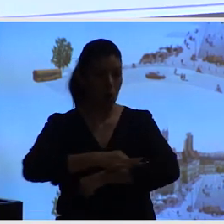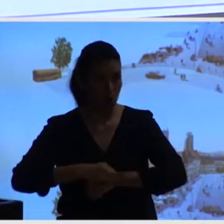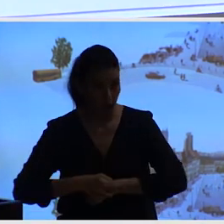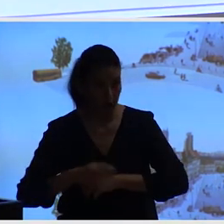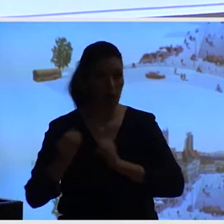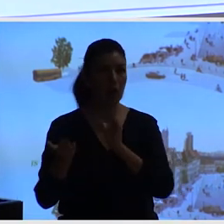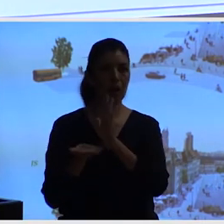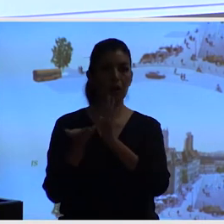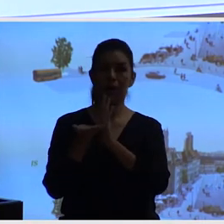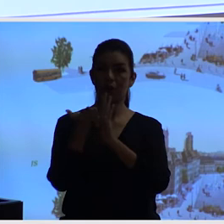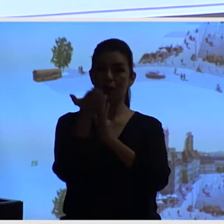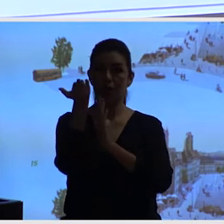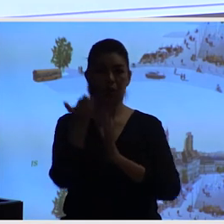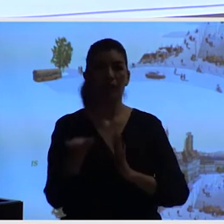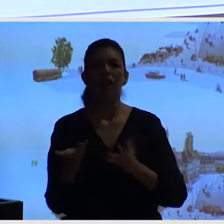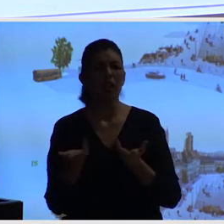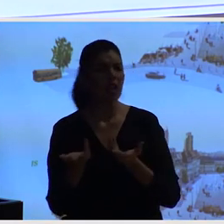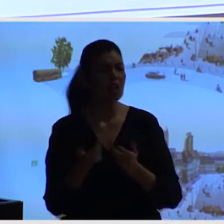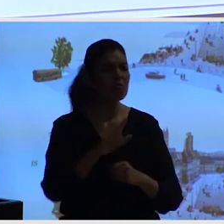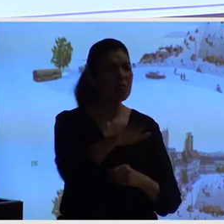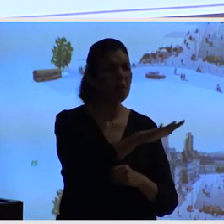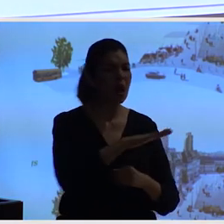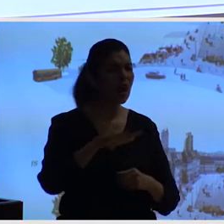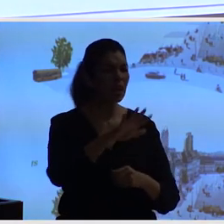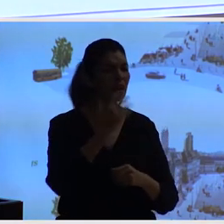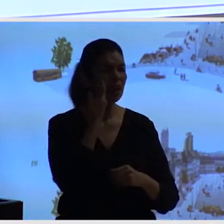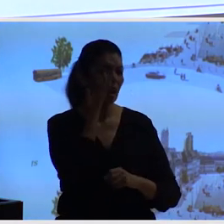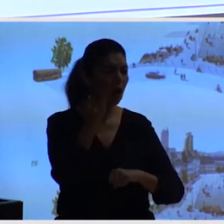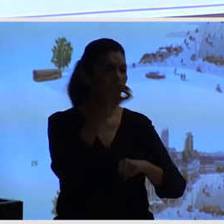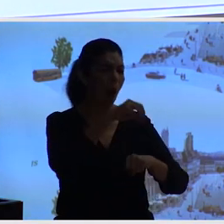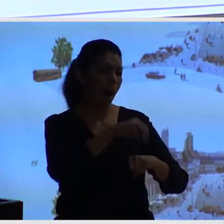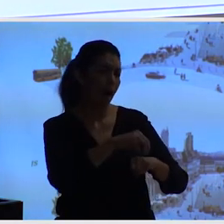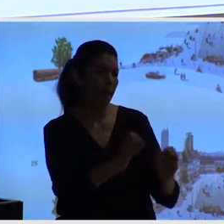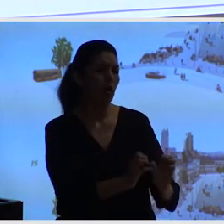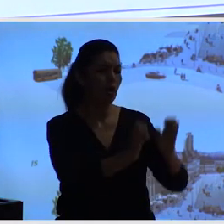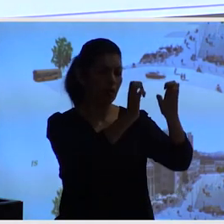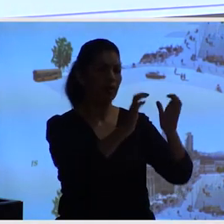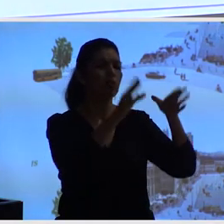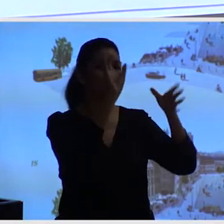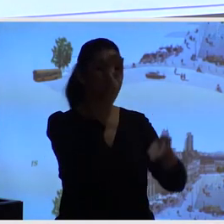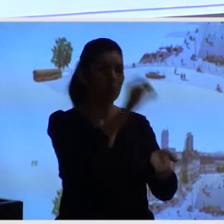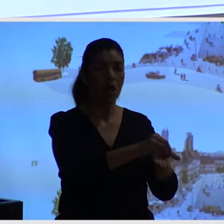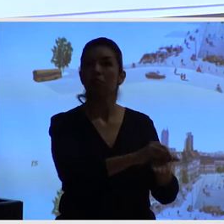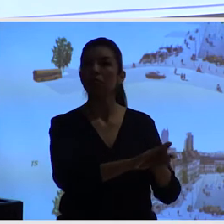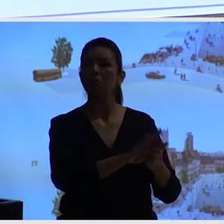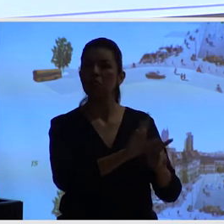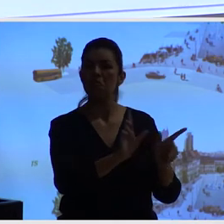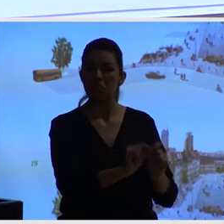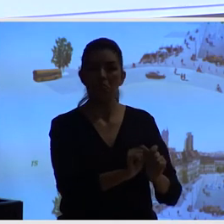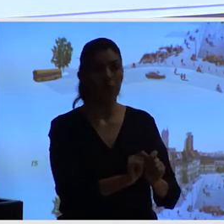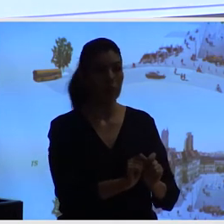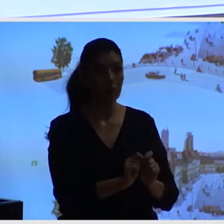impone su objeto arquitectónico ahí, y que la ciudad se apañe en su alrededor. Al fin y cabo,